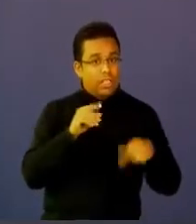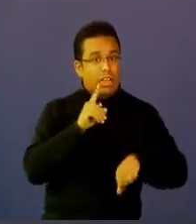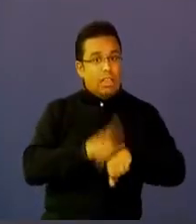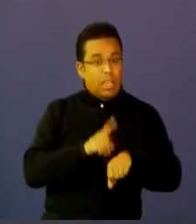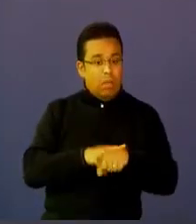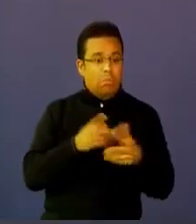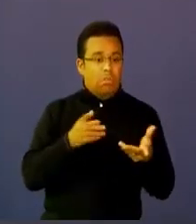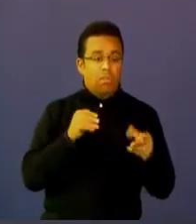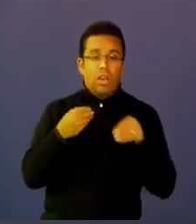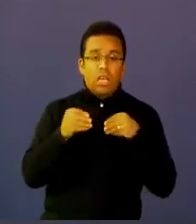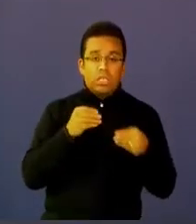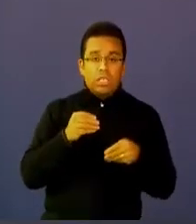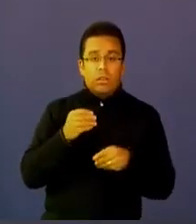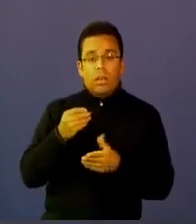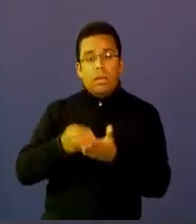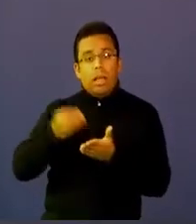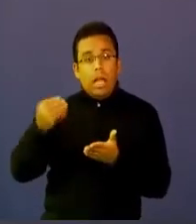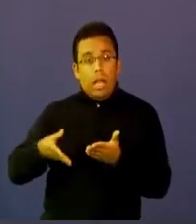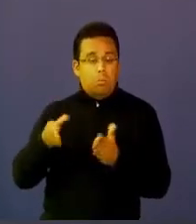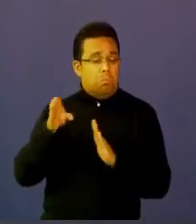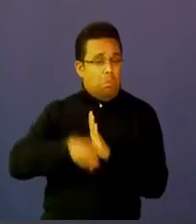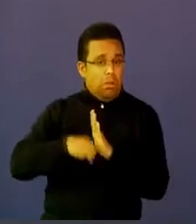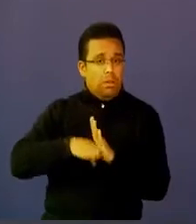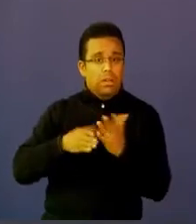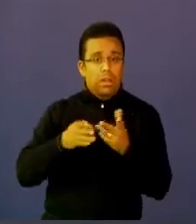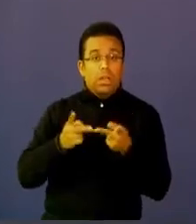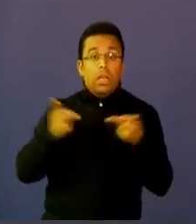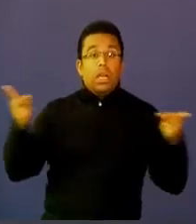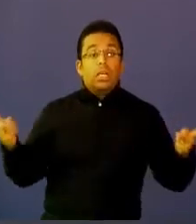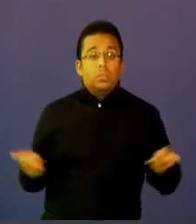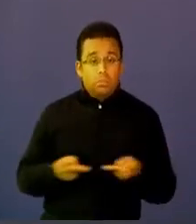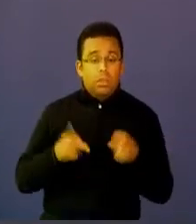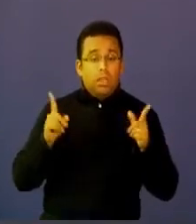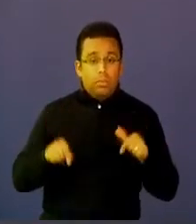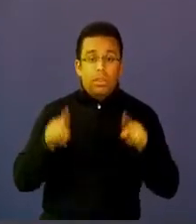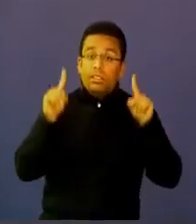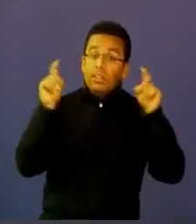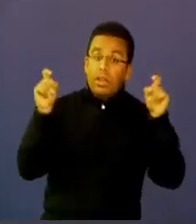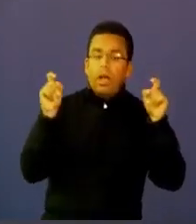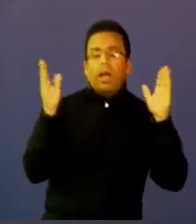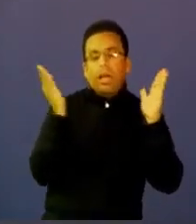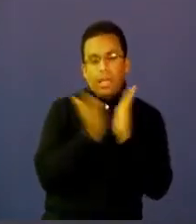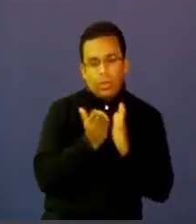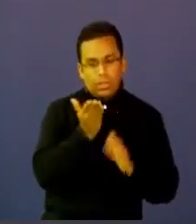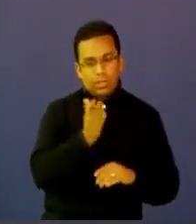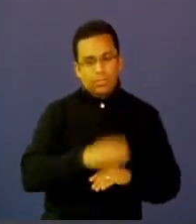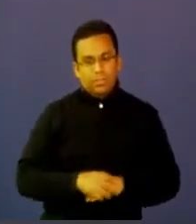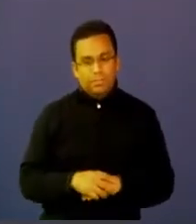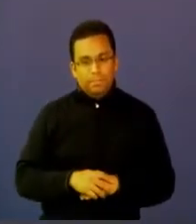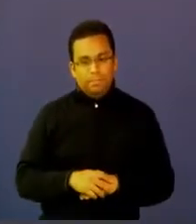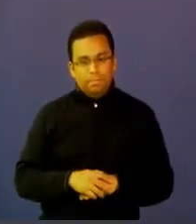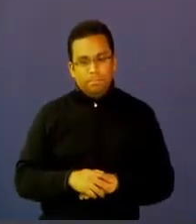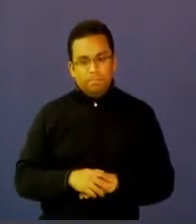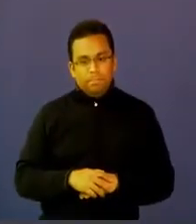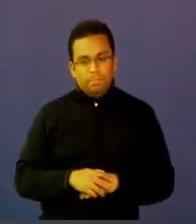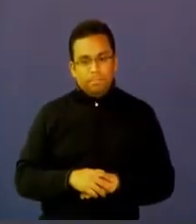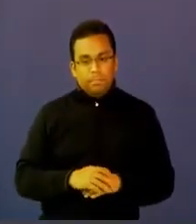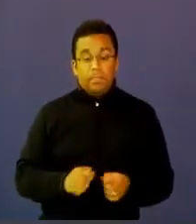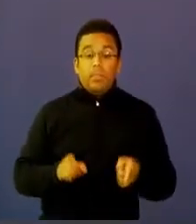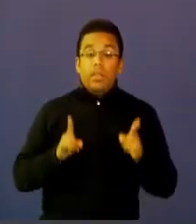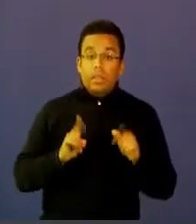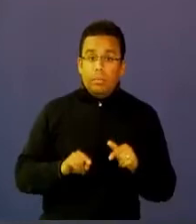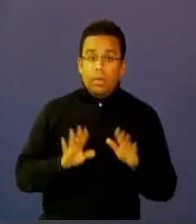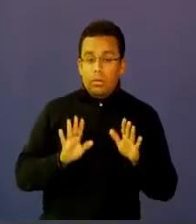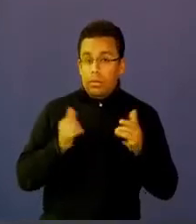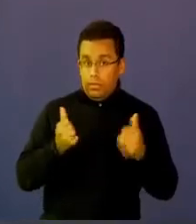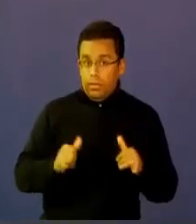en espacio en temporalidad a la educación. Y quiero referirme para finalizar con ese tema